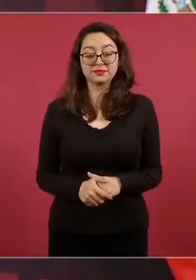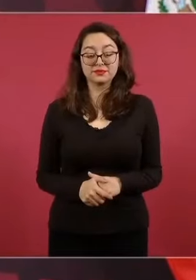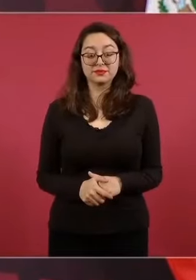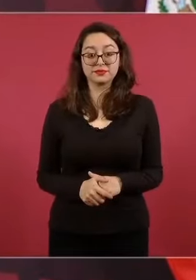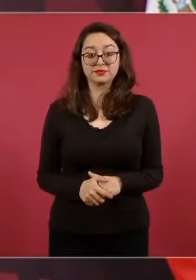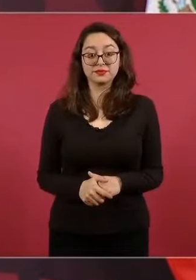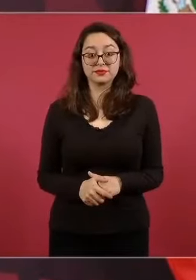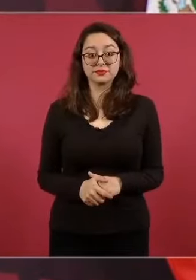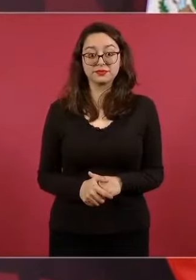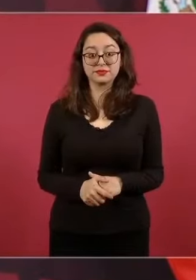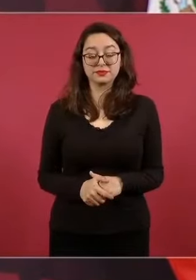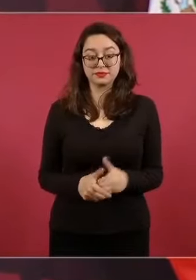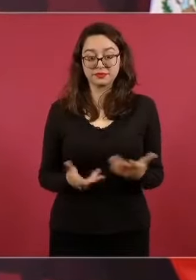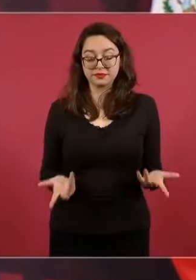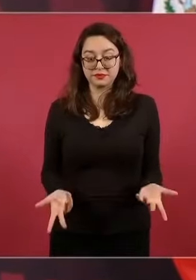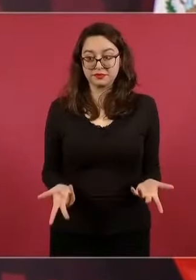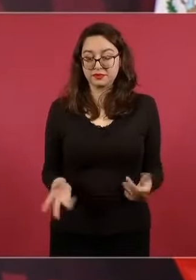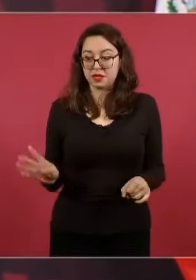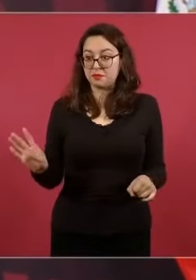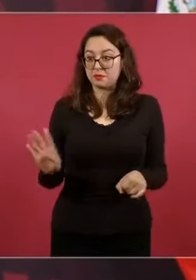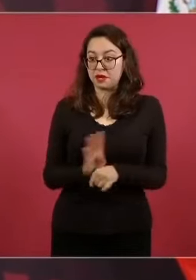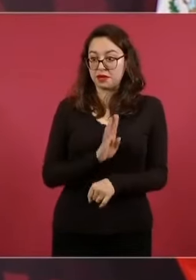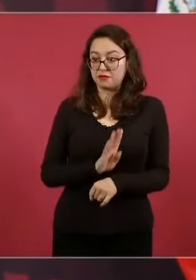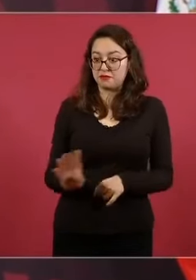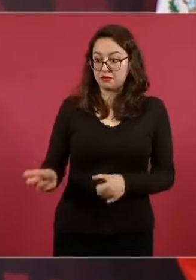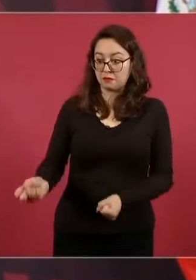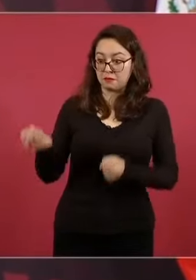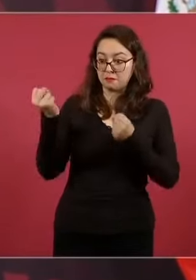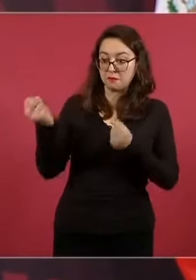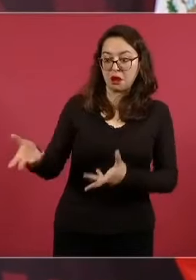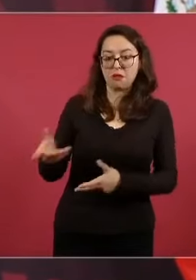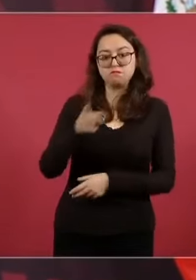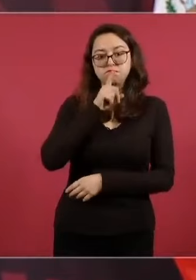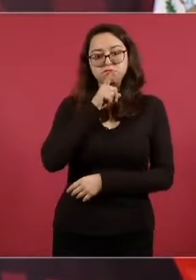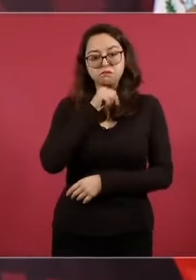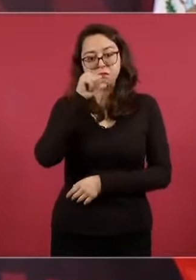Marginando de los beneficios, porque el pueblo